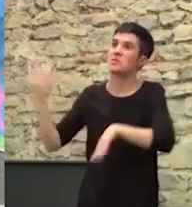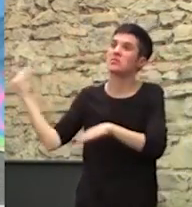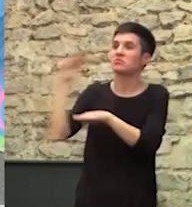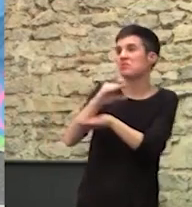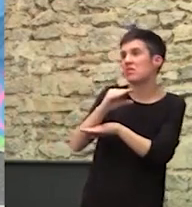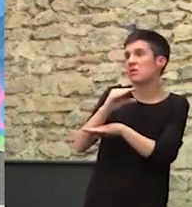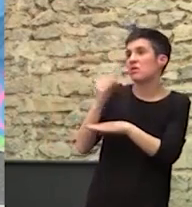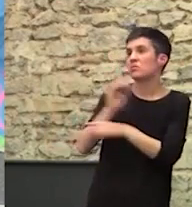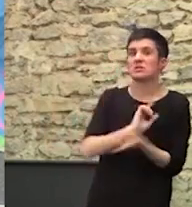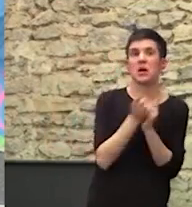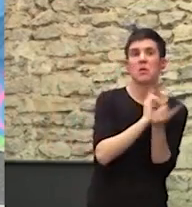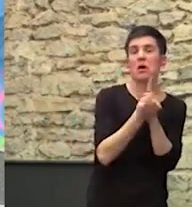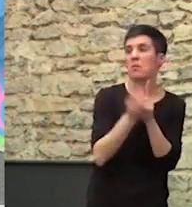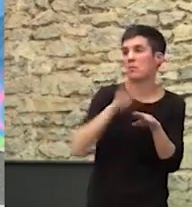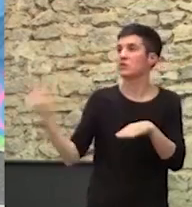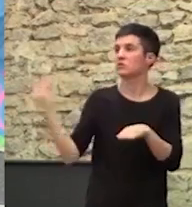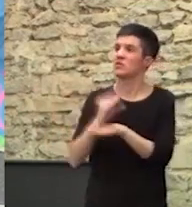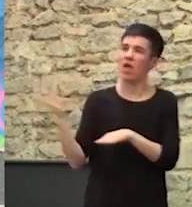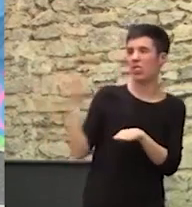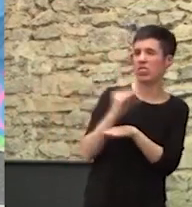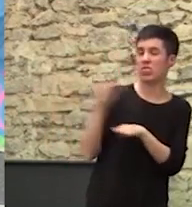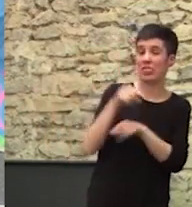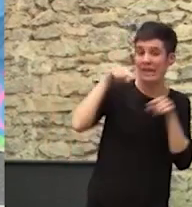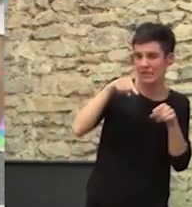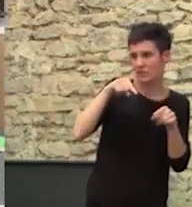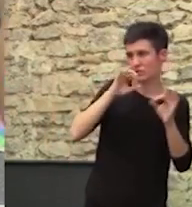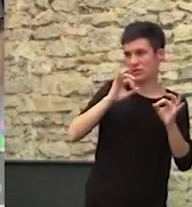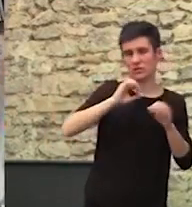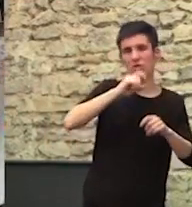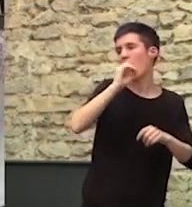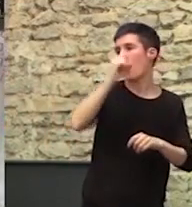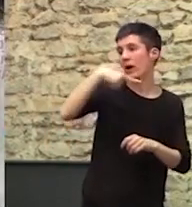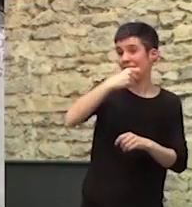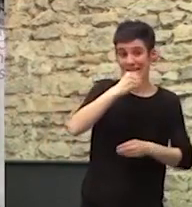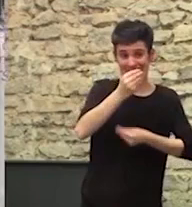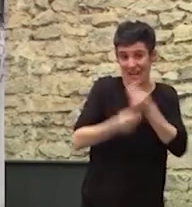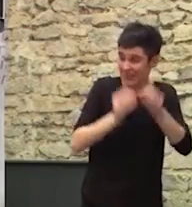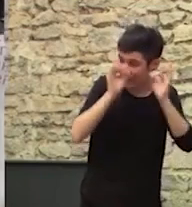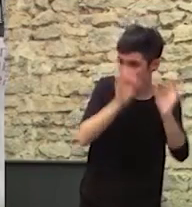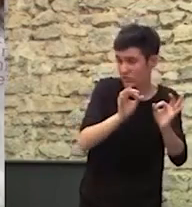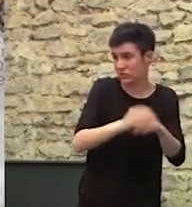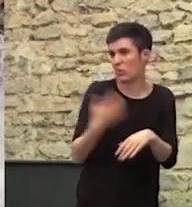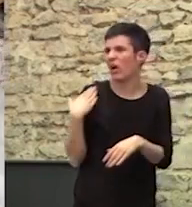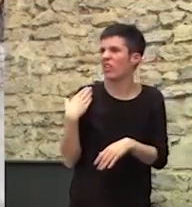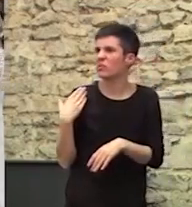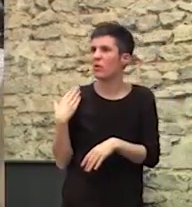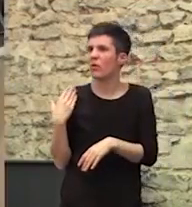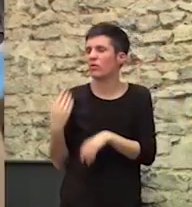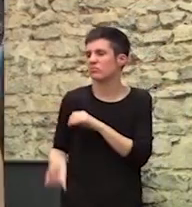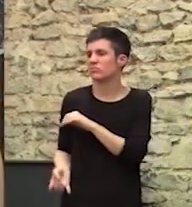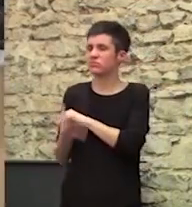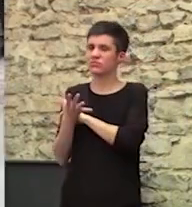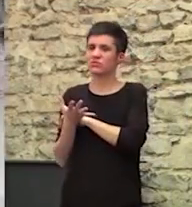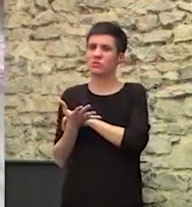gitanos Eso lo hacen las ONGs Y las políticas O los políticos Estos nuevos que han aparecido Que son tan de izquierdas